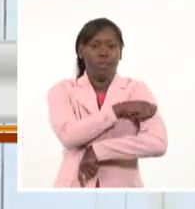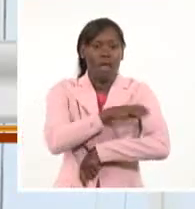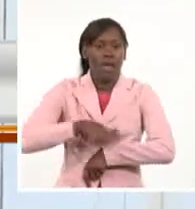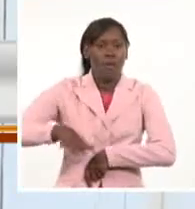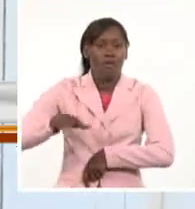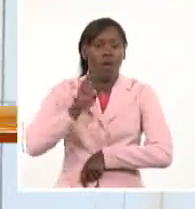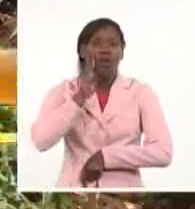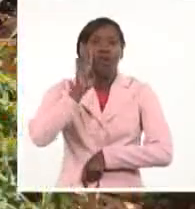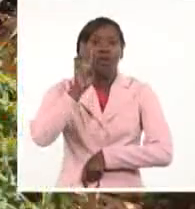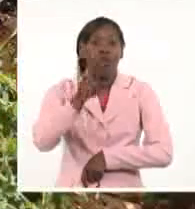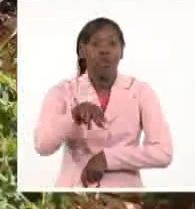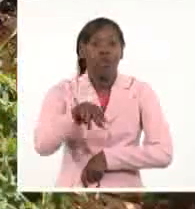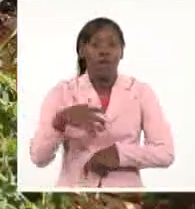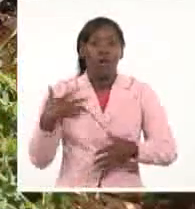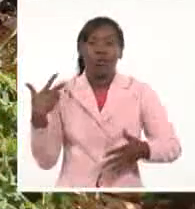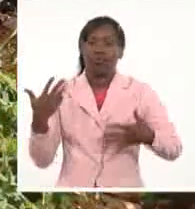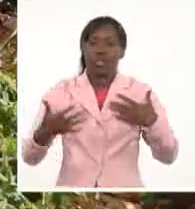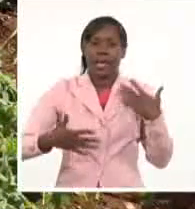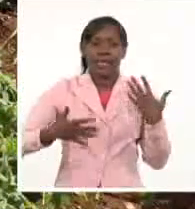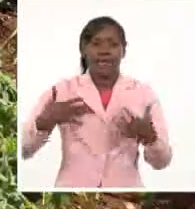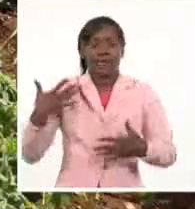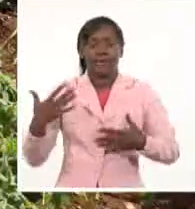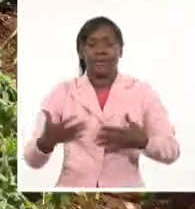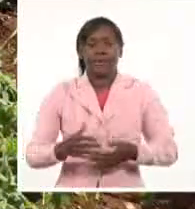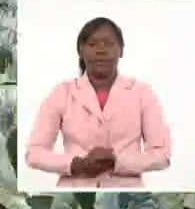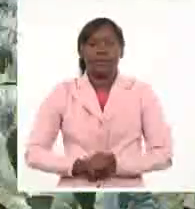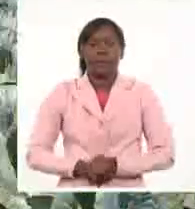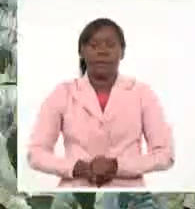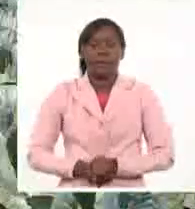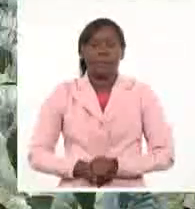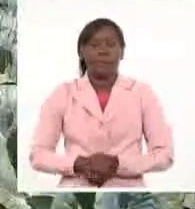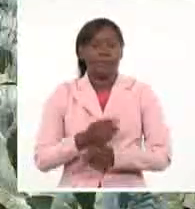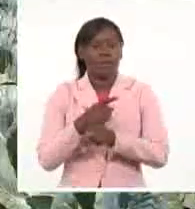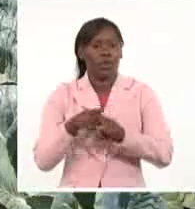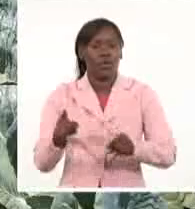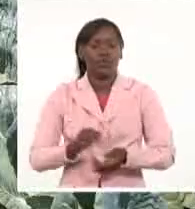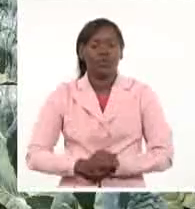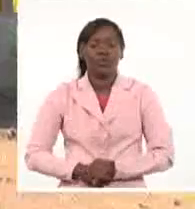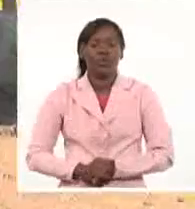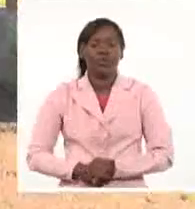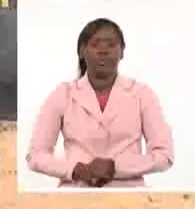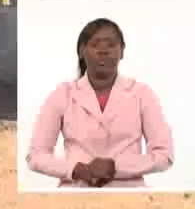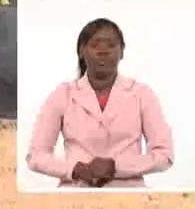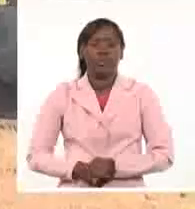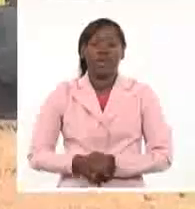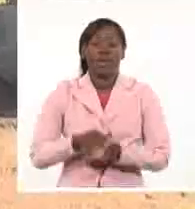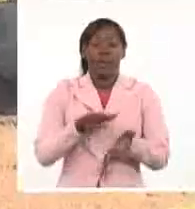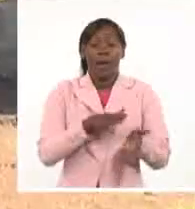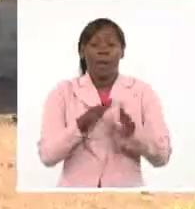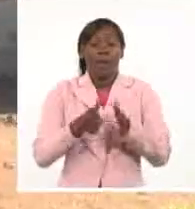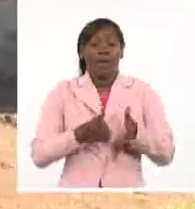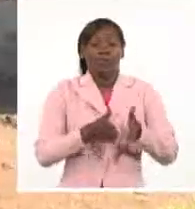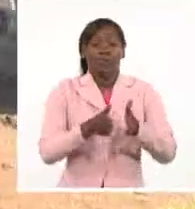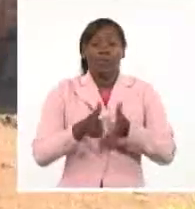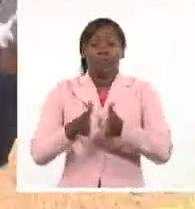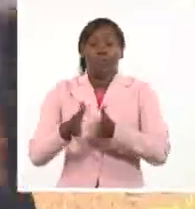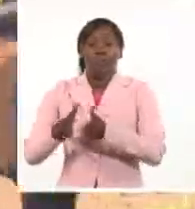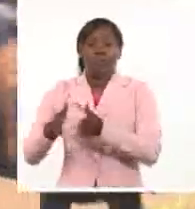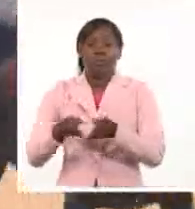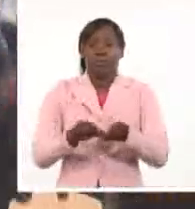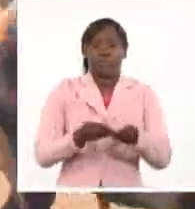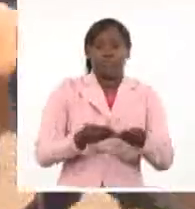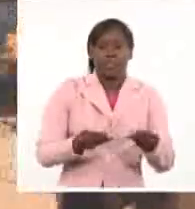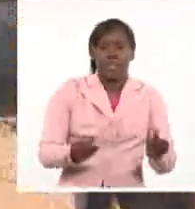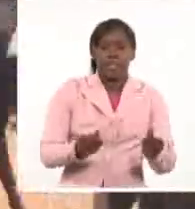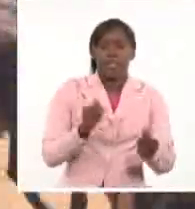se siente más contenta. En el autoabastecimiento municipal se estiman 33,2 libras per cápita para finales de año, y siete